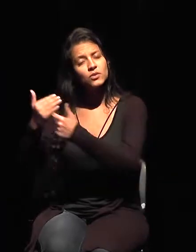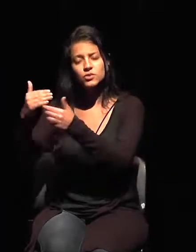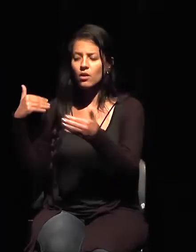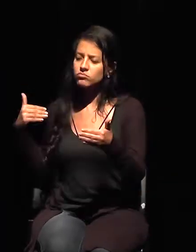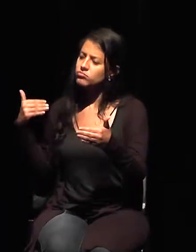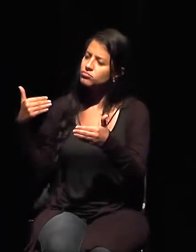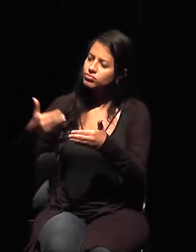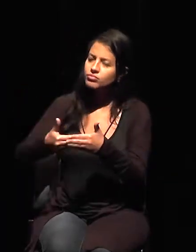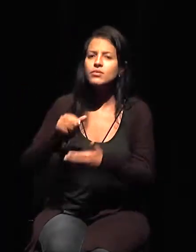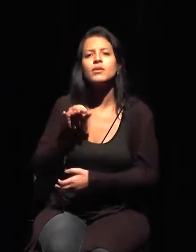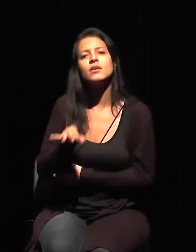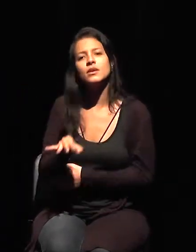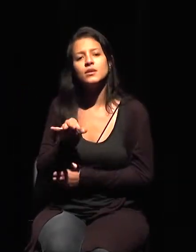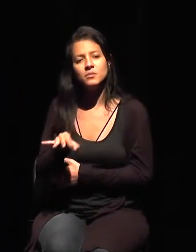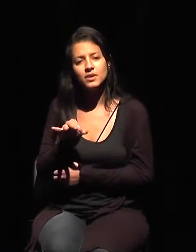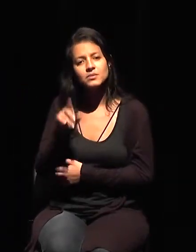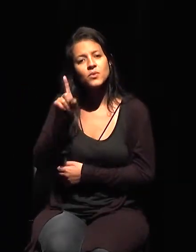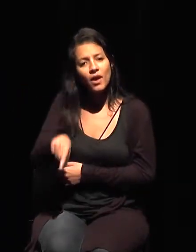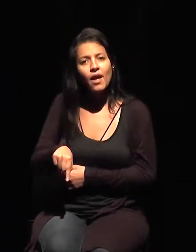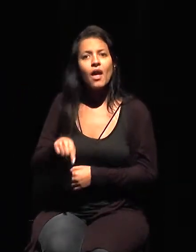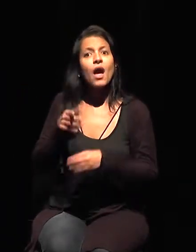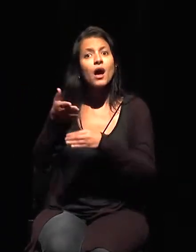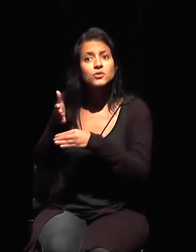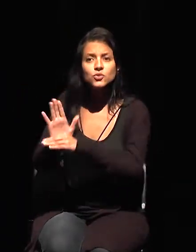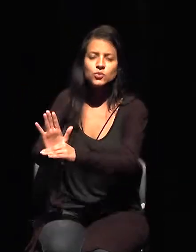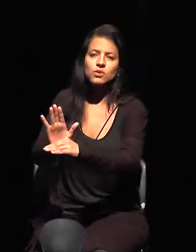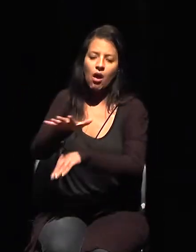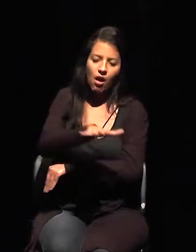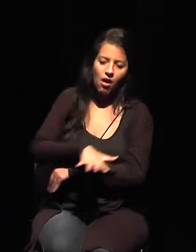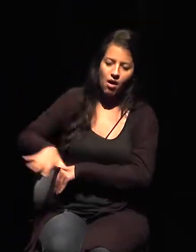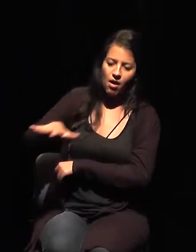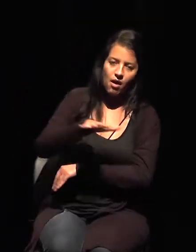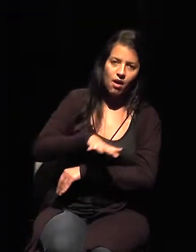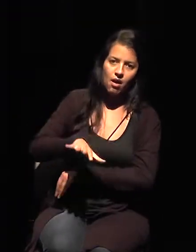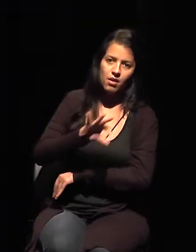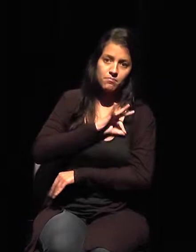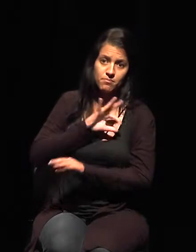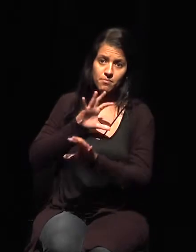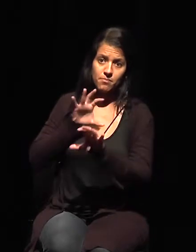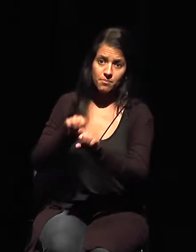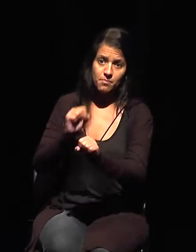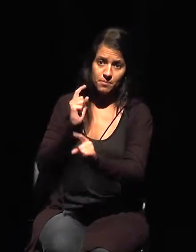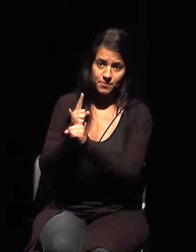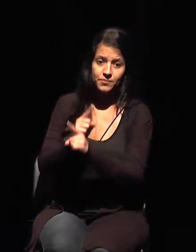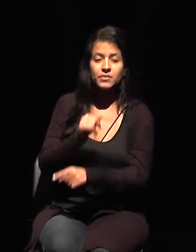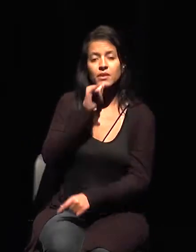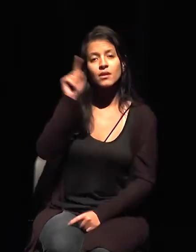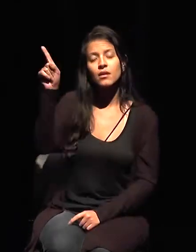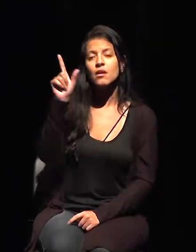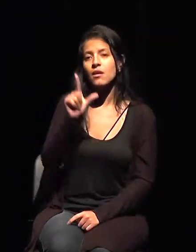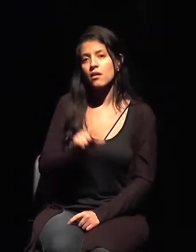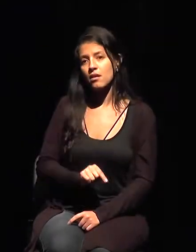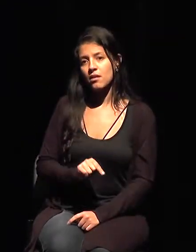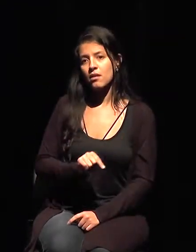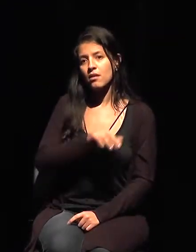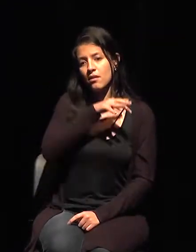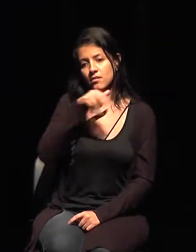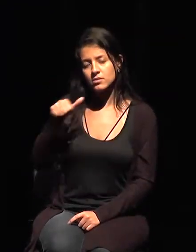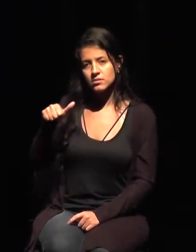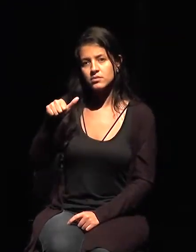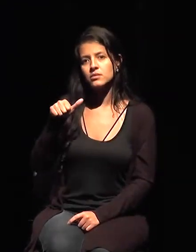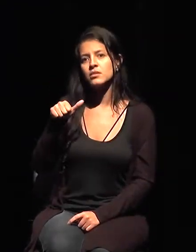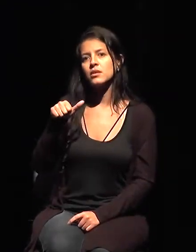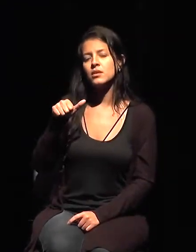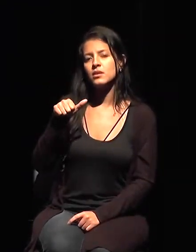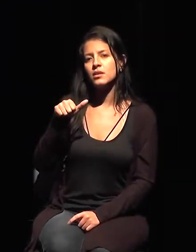herramienta de auxilio, le recuerdo que por ejemplo en los italianos, lo equivalente a la oficina de la receita federal, de la